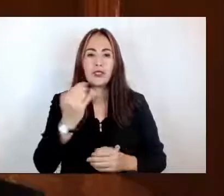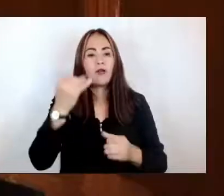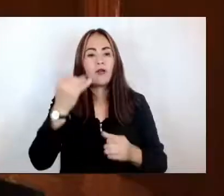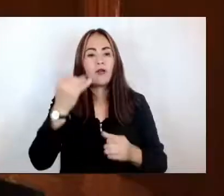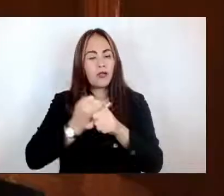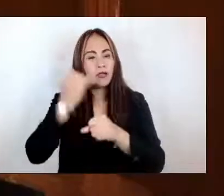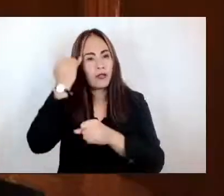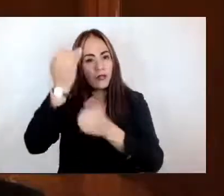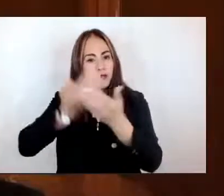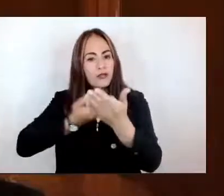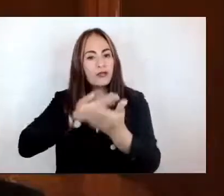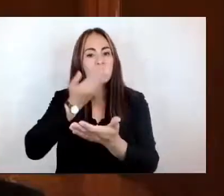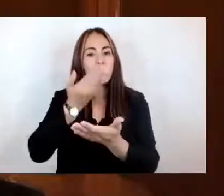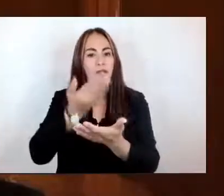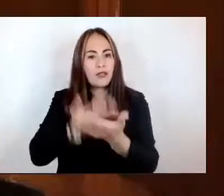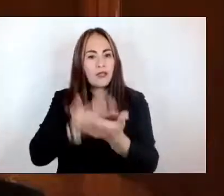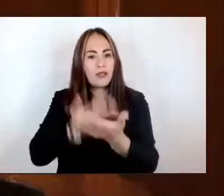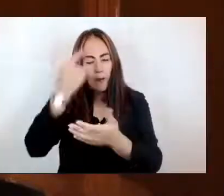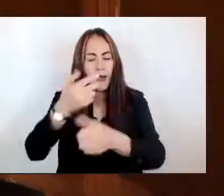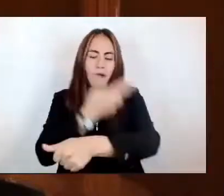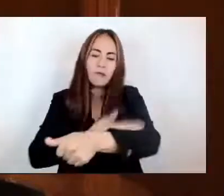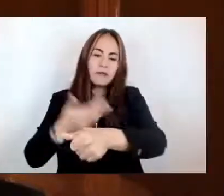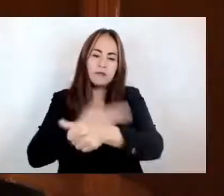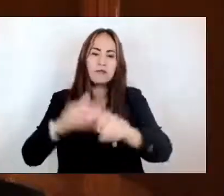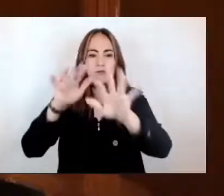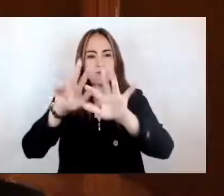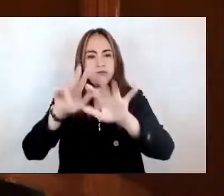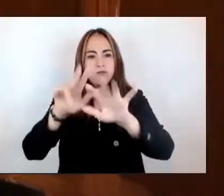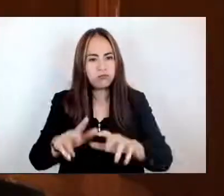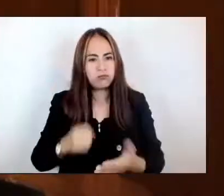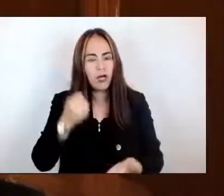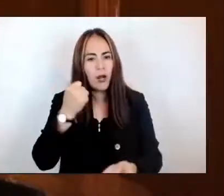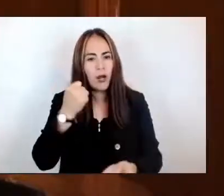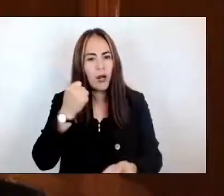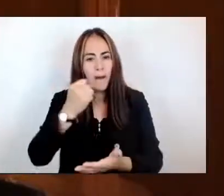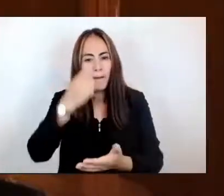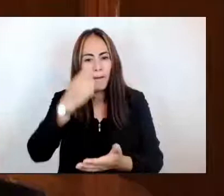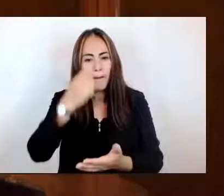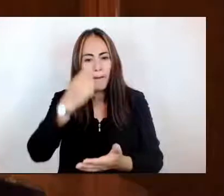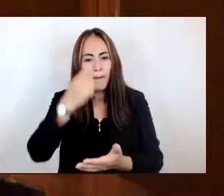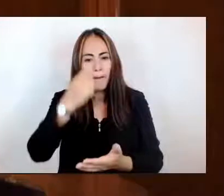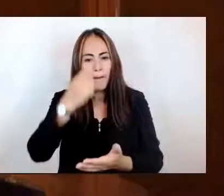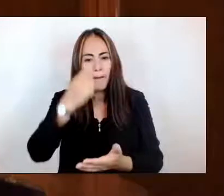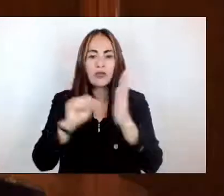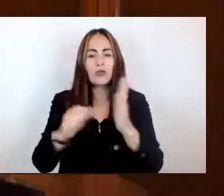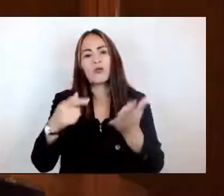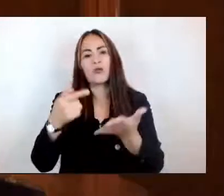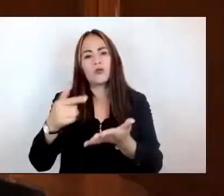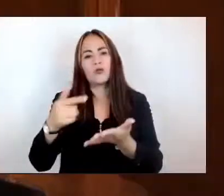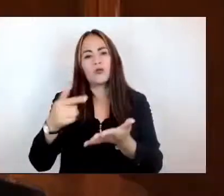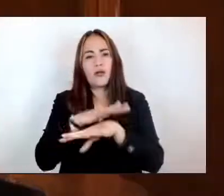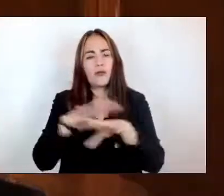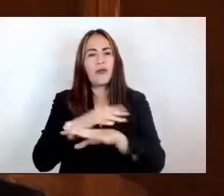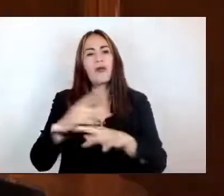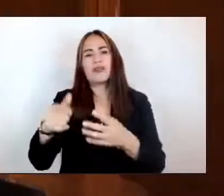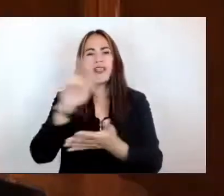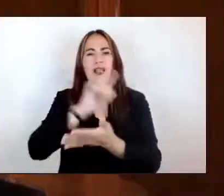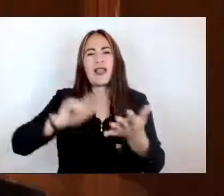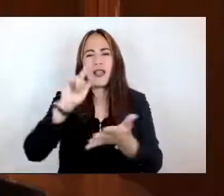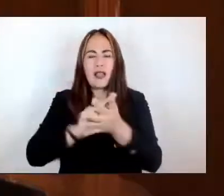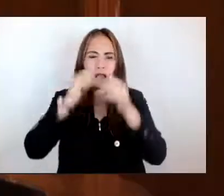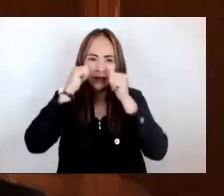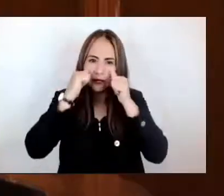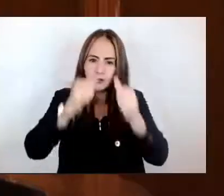de decreto con la finalidad de reformar diversos artículos de la Ley de Asistencia Social y la ley que